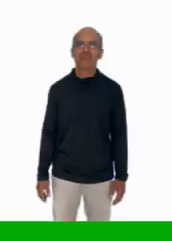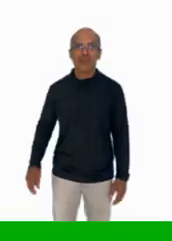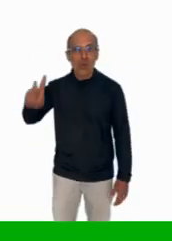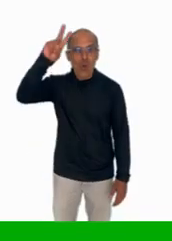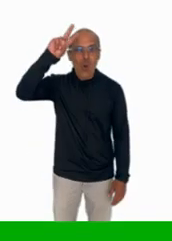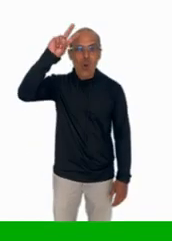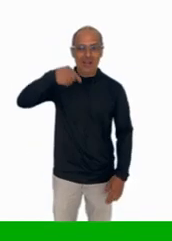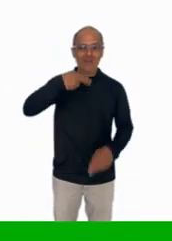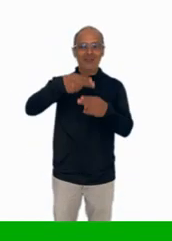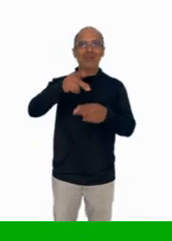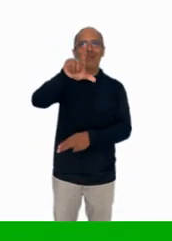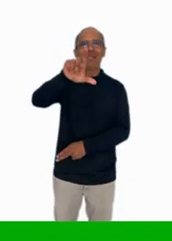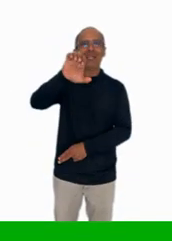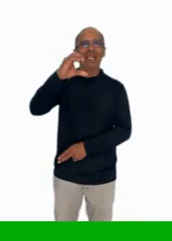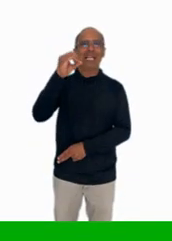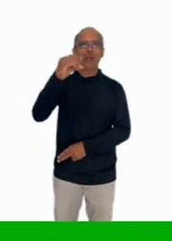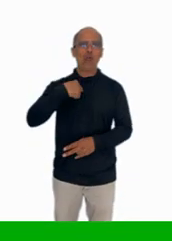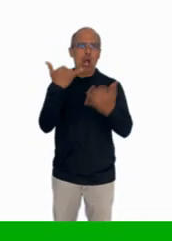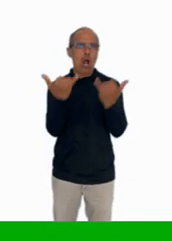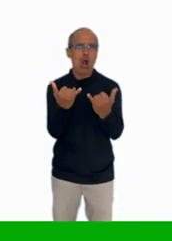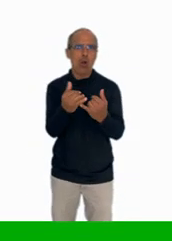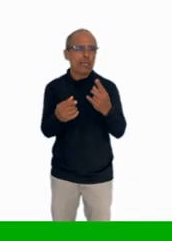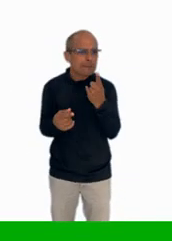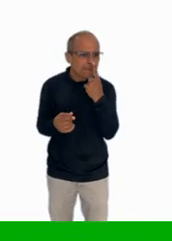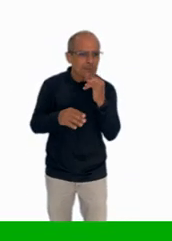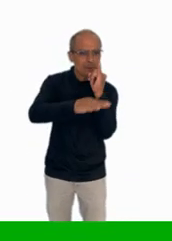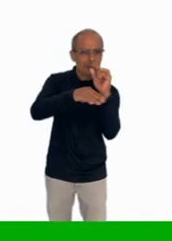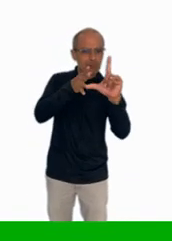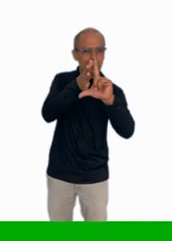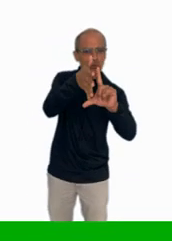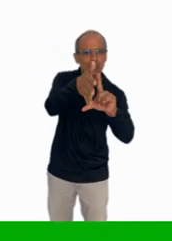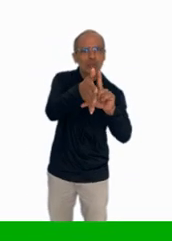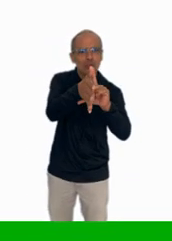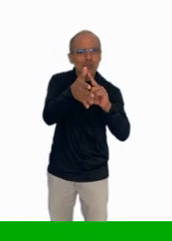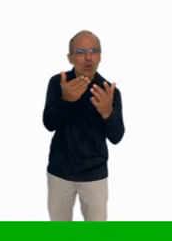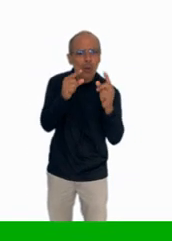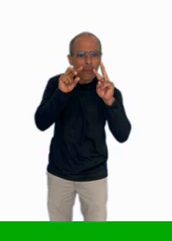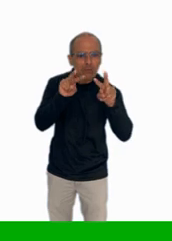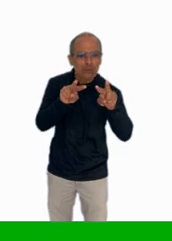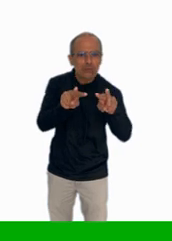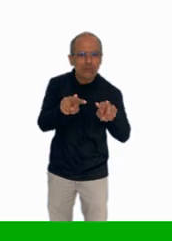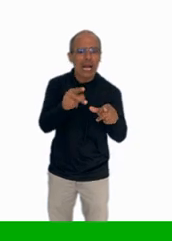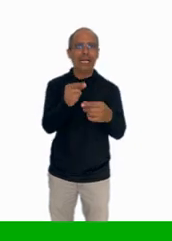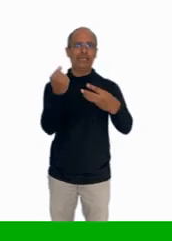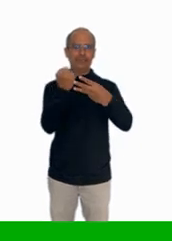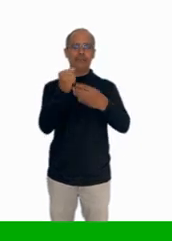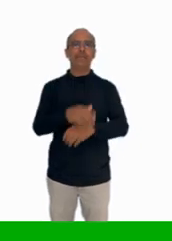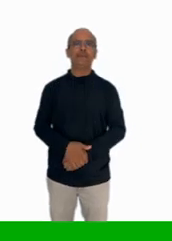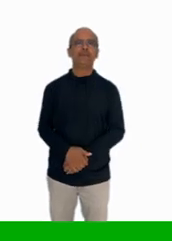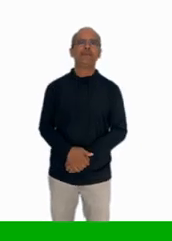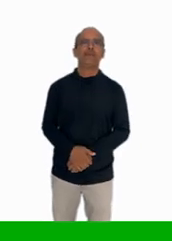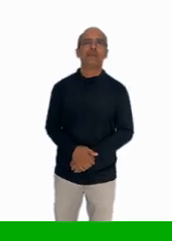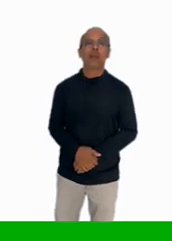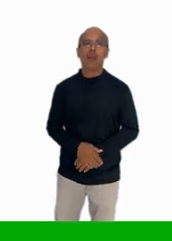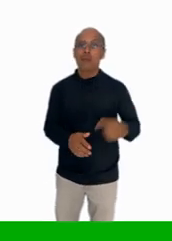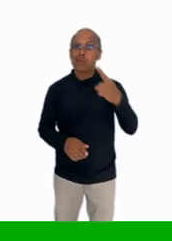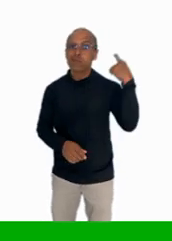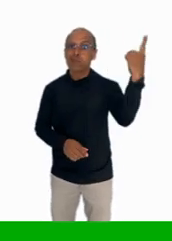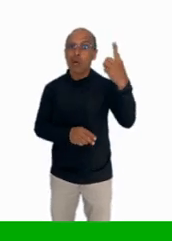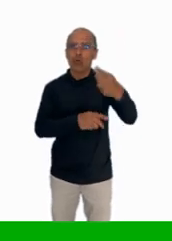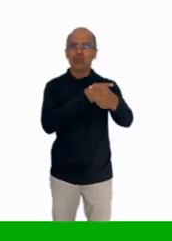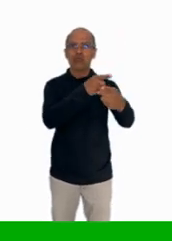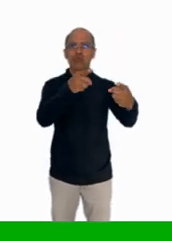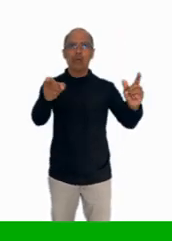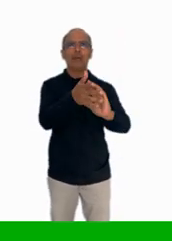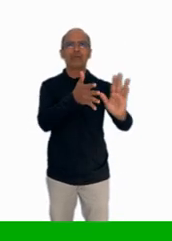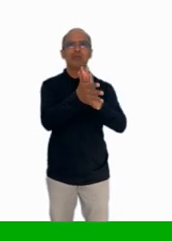Hola, yo soy Leo y hoy vamos a reconocer el repositorio institucional del Sistema de Biblioteca SENA. En el mundo actual, la